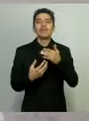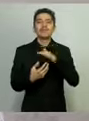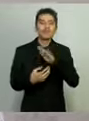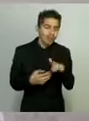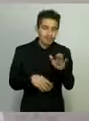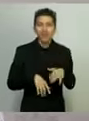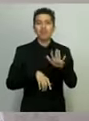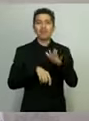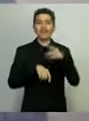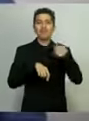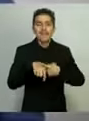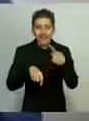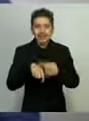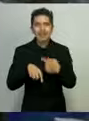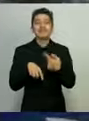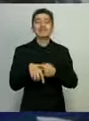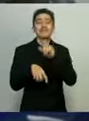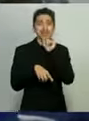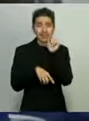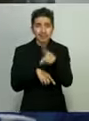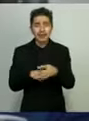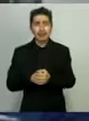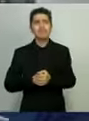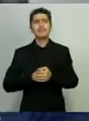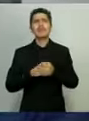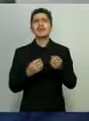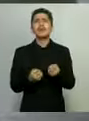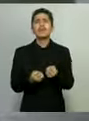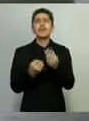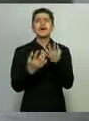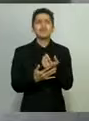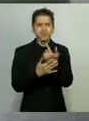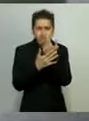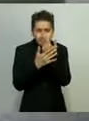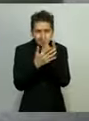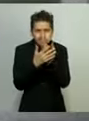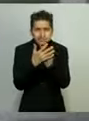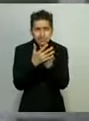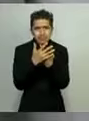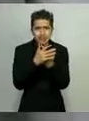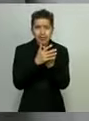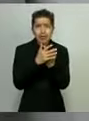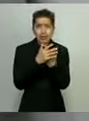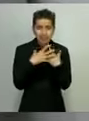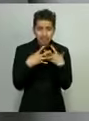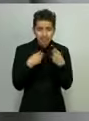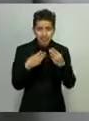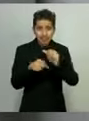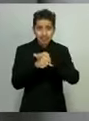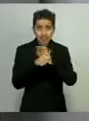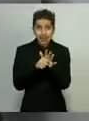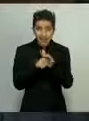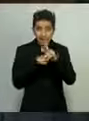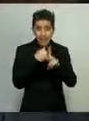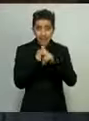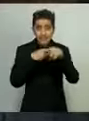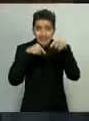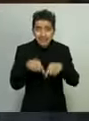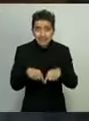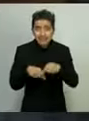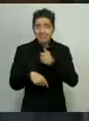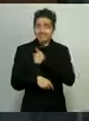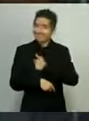muertos. Los números de la epidemia en nuestro país, lamentablemente,